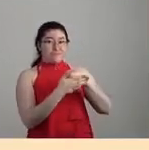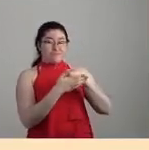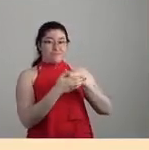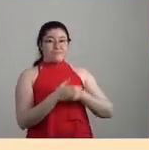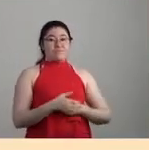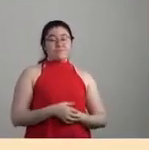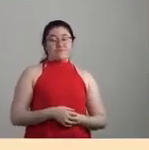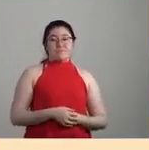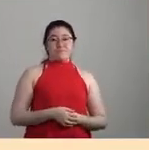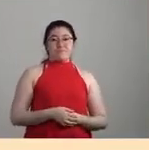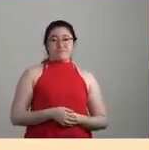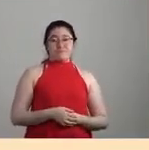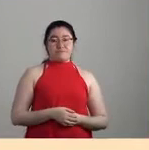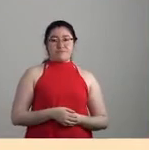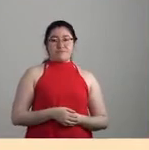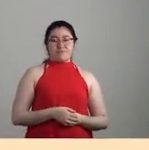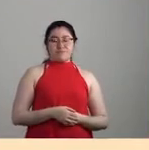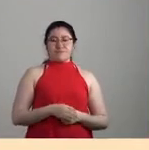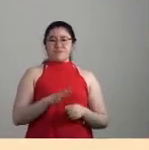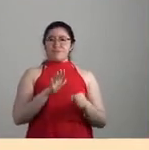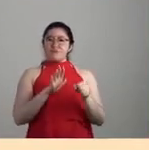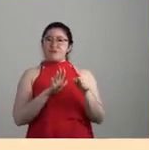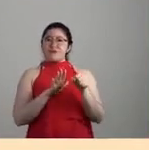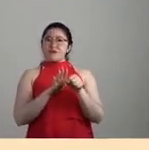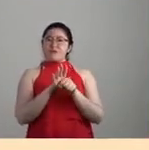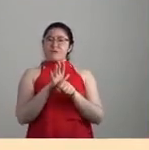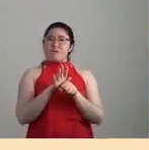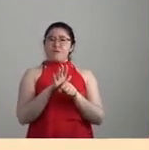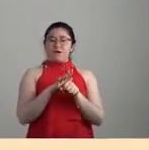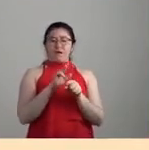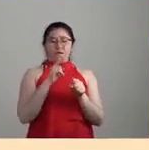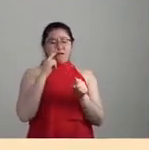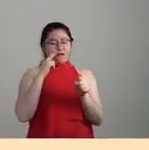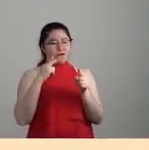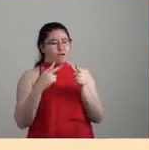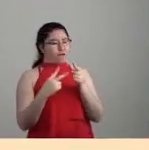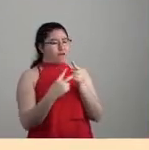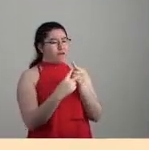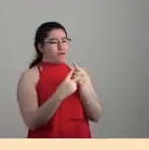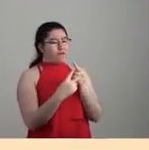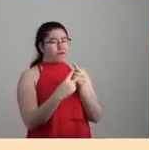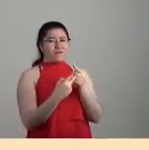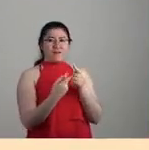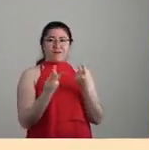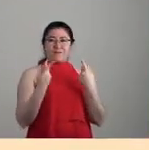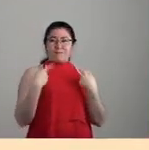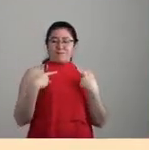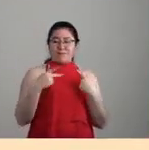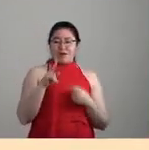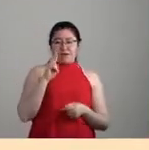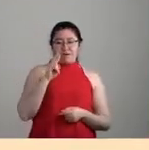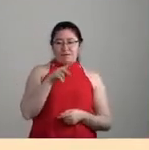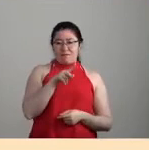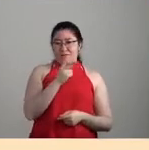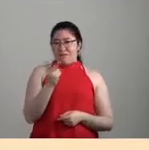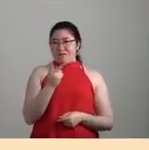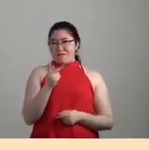consiste la perspectiva de la ecología mundo que el público encontrará en ambas publicaciones?